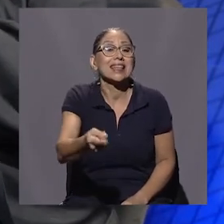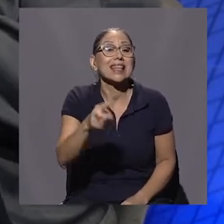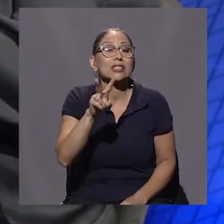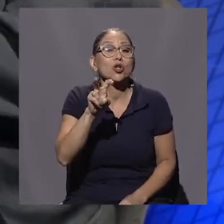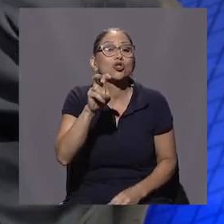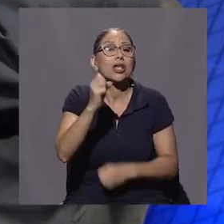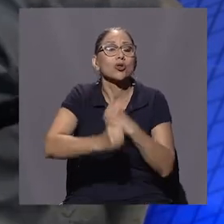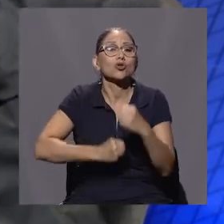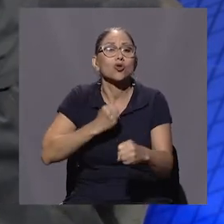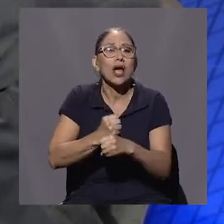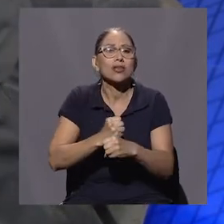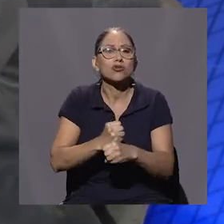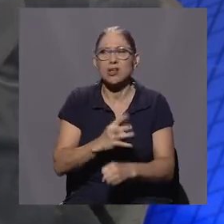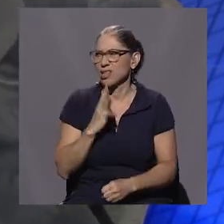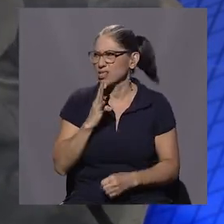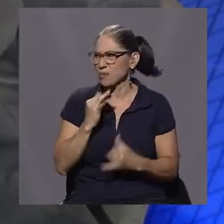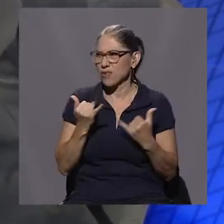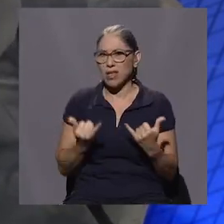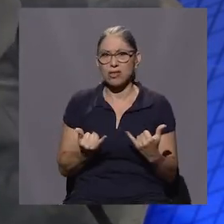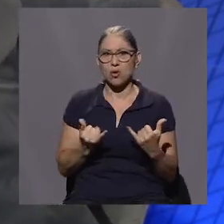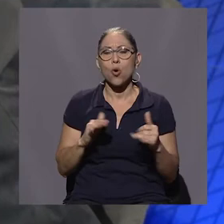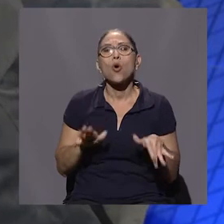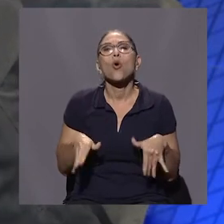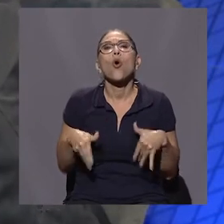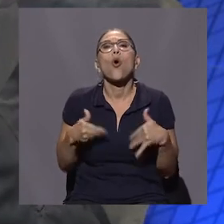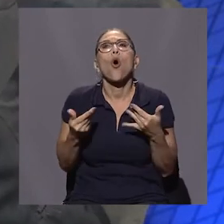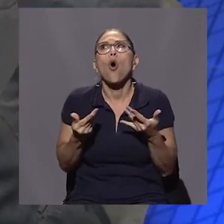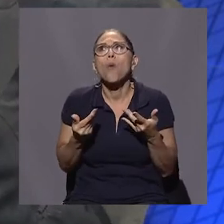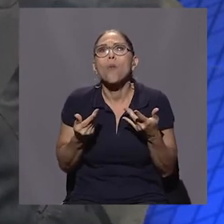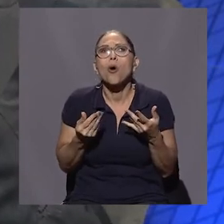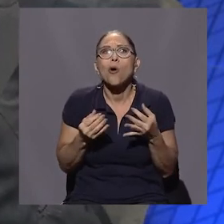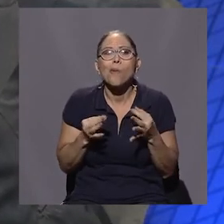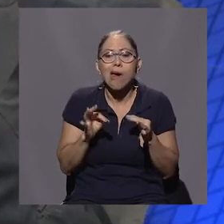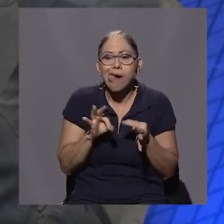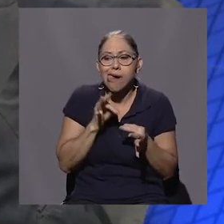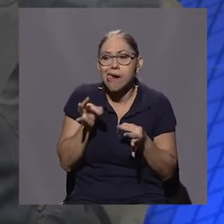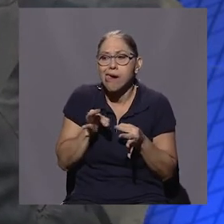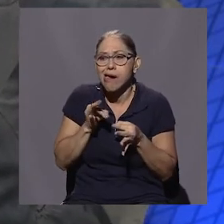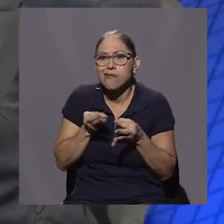estamos hablando de cómo remendar el final de los 200 que se acaban.